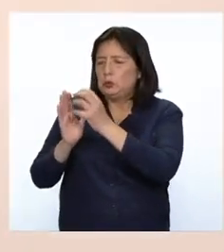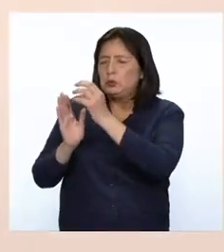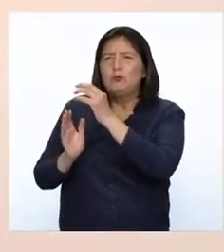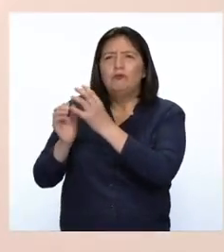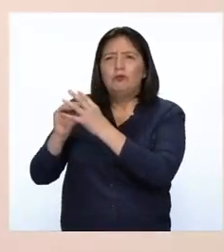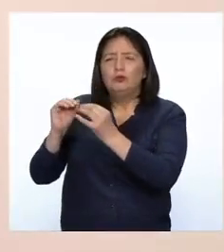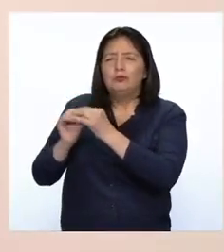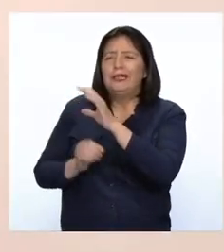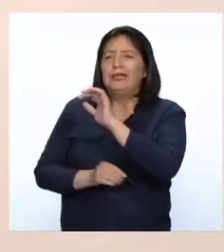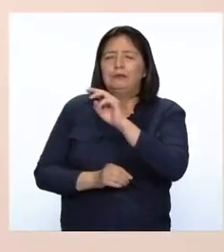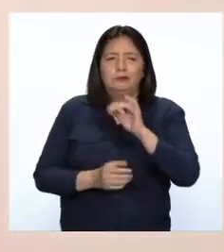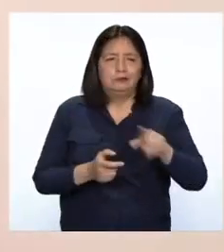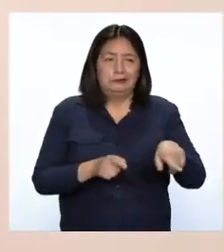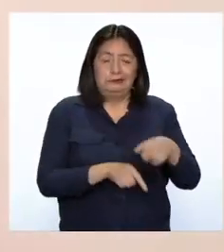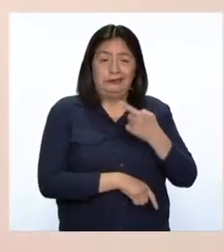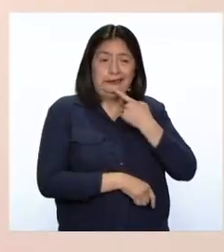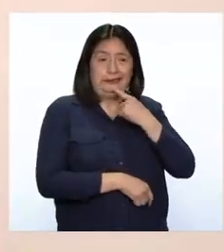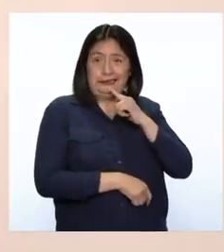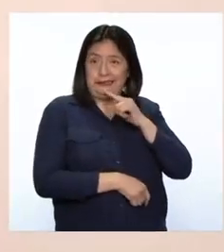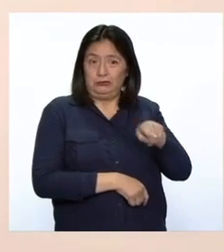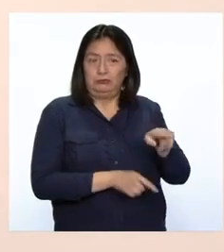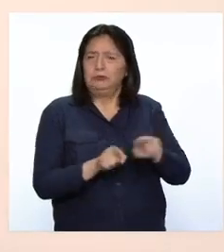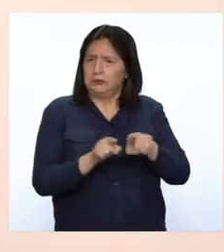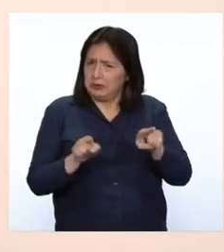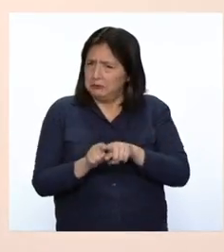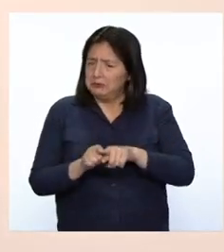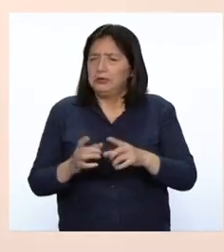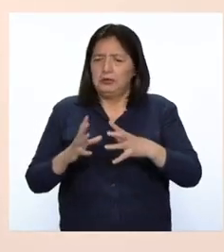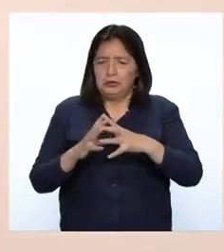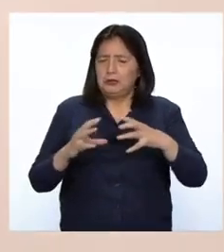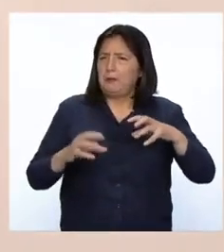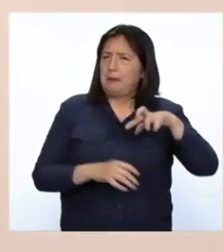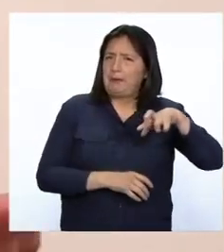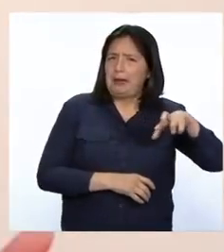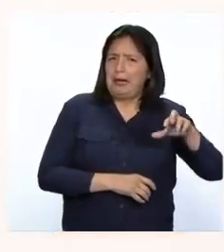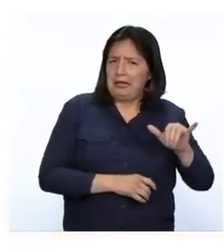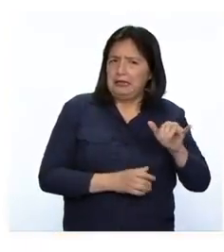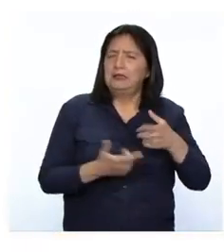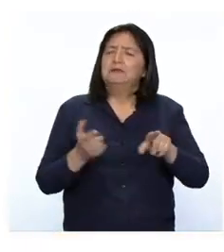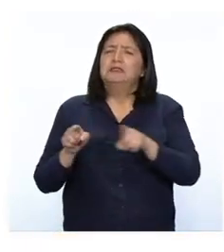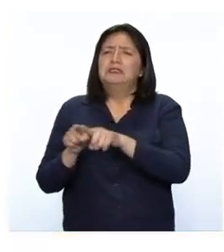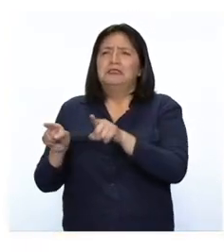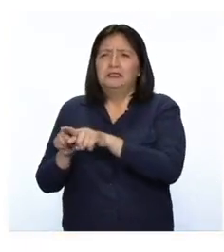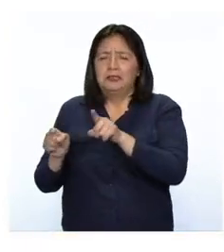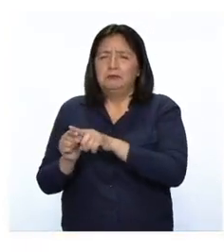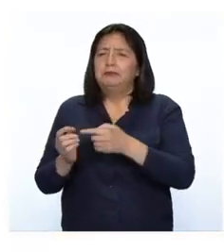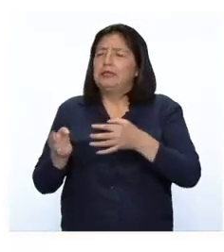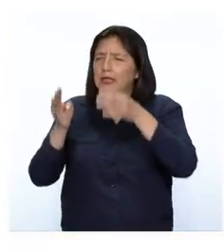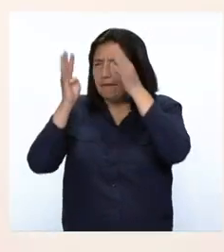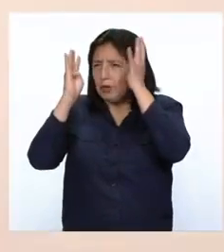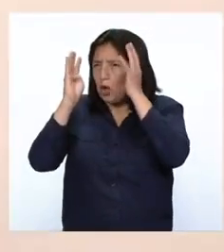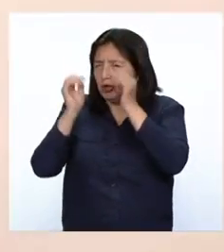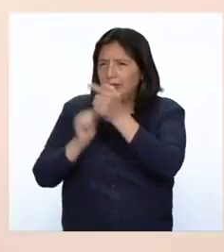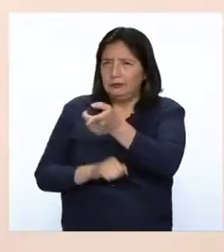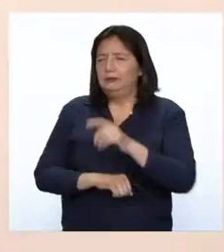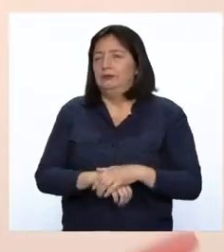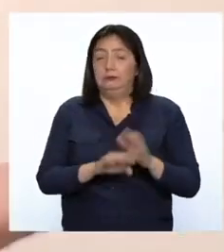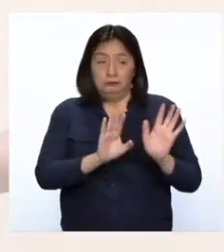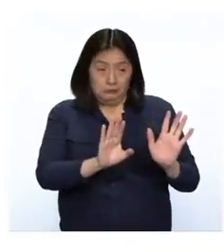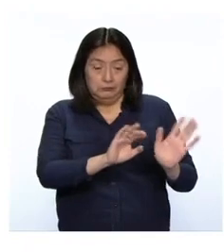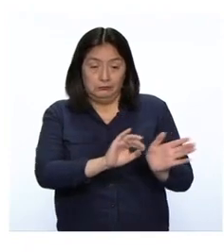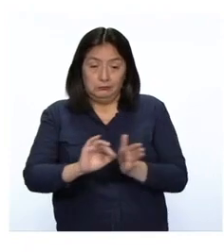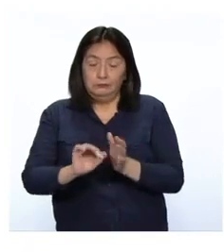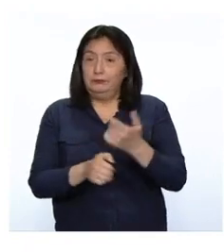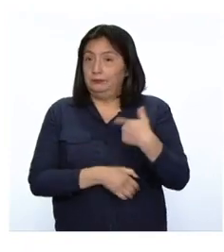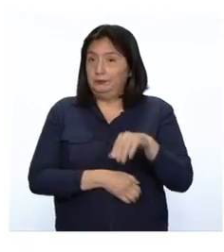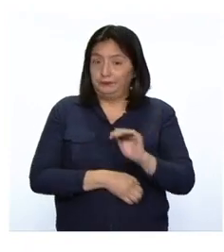vamos a encontrar en los cítricos. También lo podemos consumir en las papayas. También lo podemos consumir en el brócoli. Bien, y